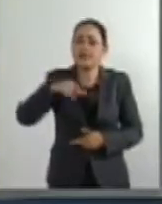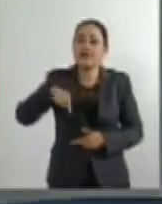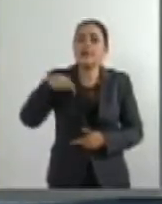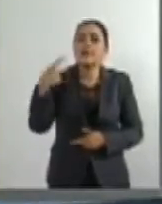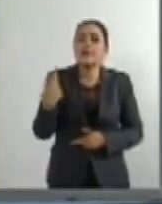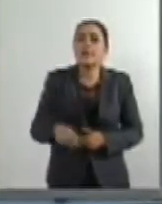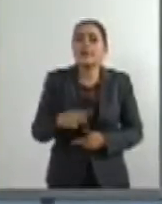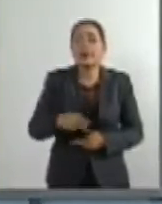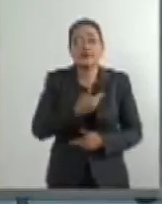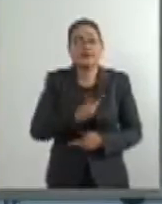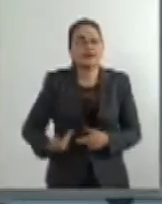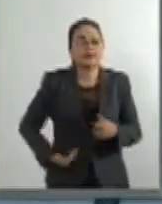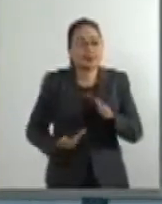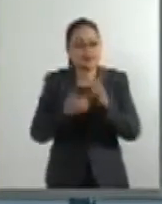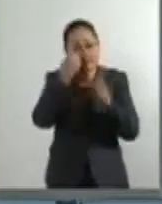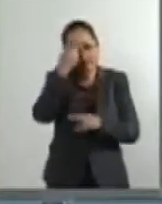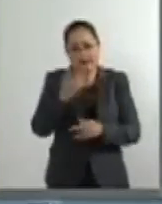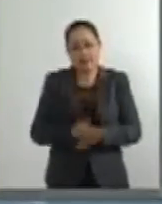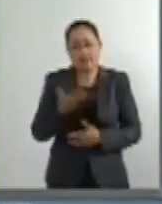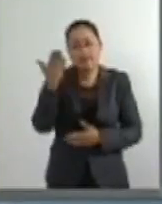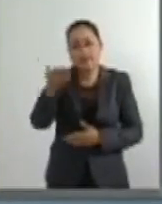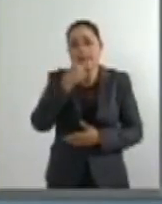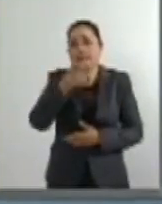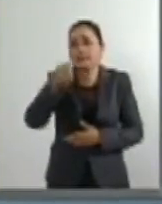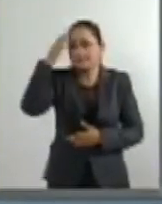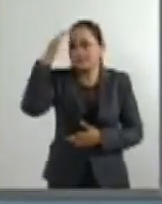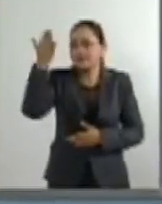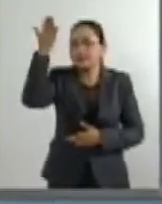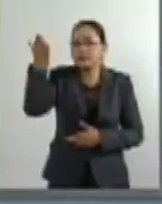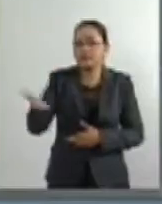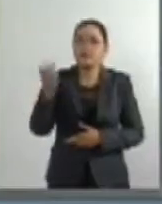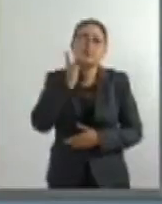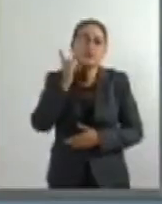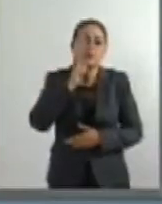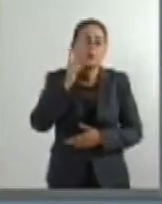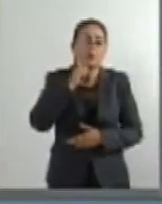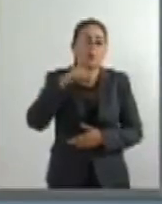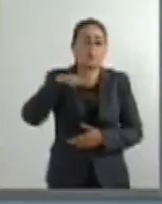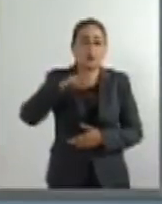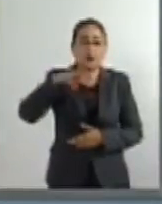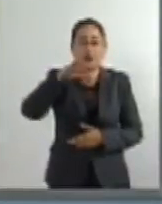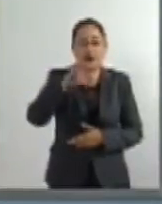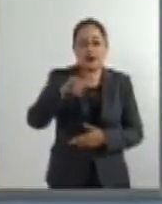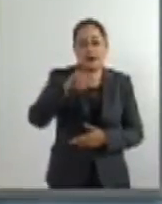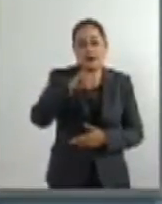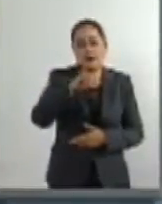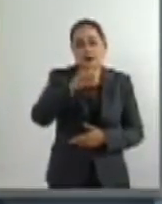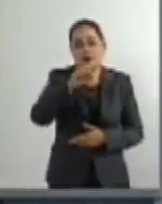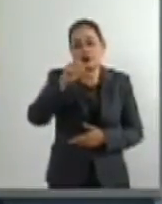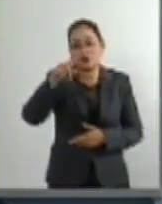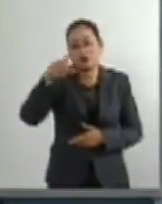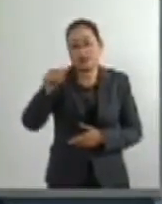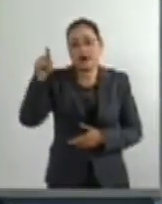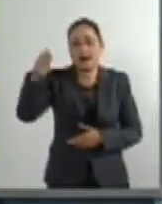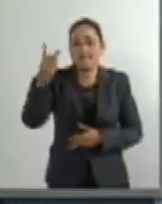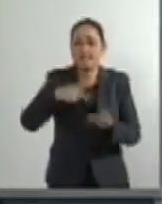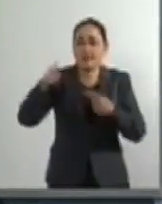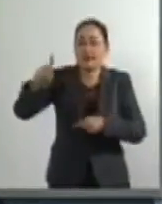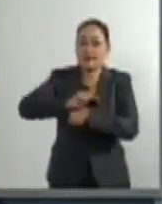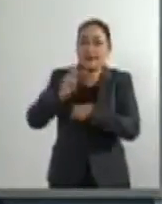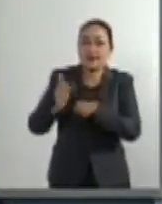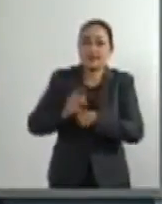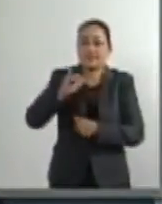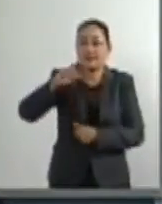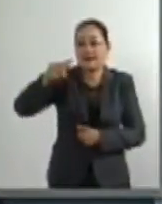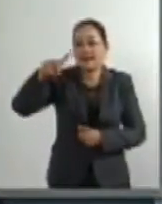saluda la presencia de la diputada Maureen O'Sullivan, del Parlamento de Irlanda, invitada